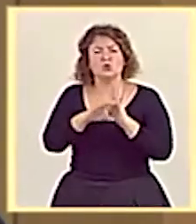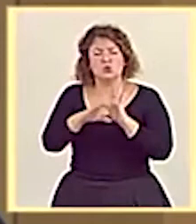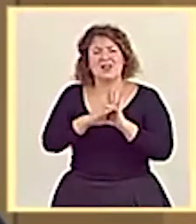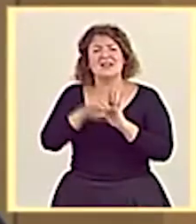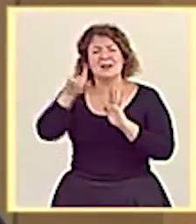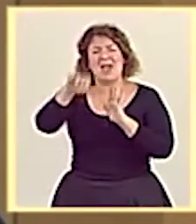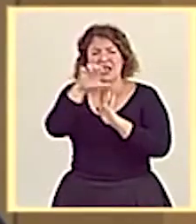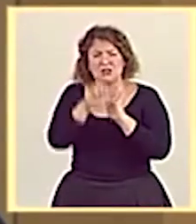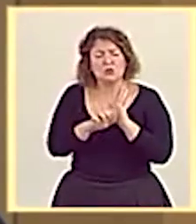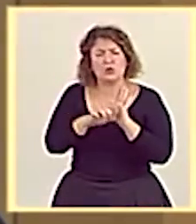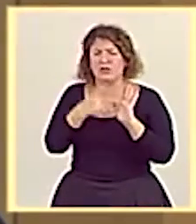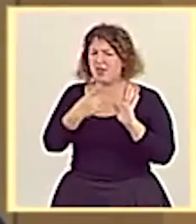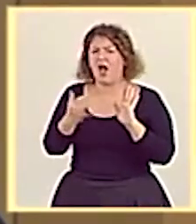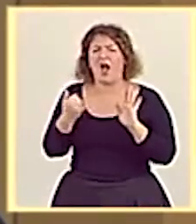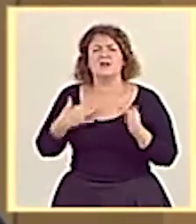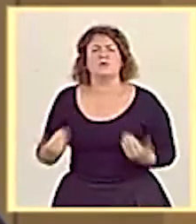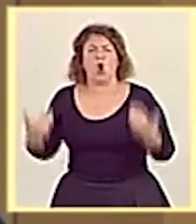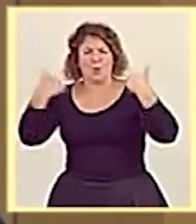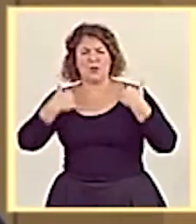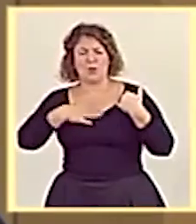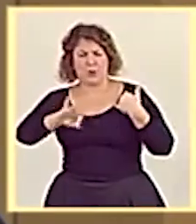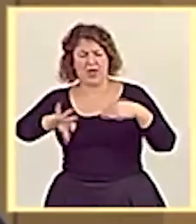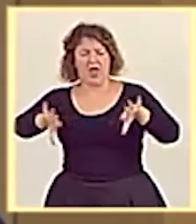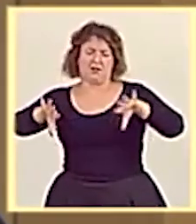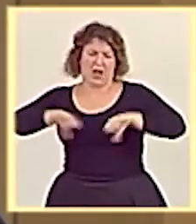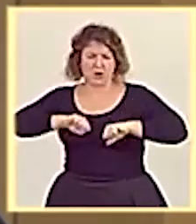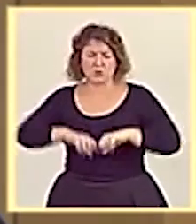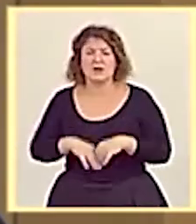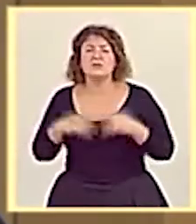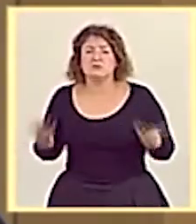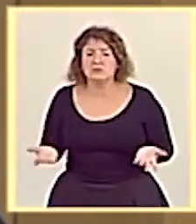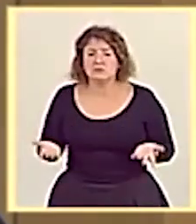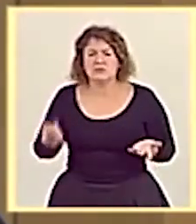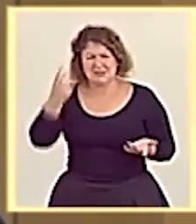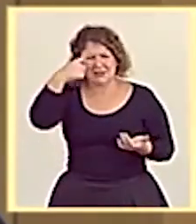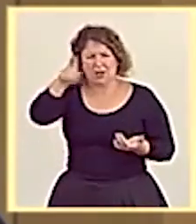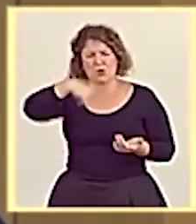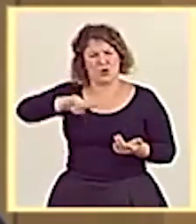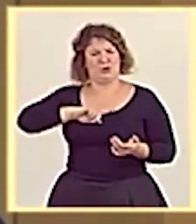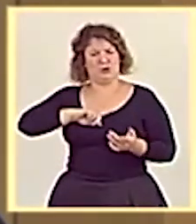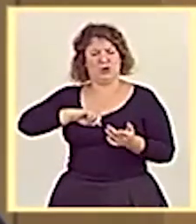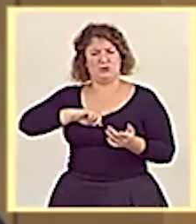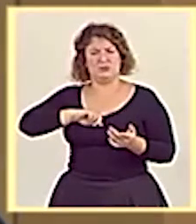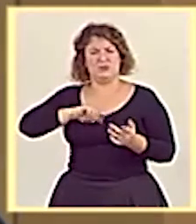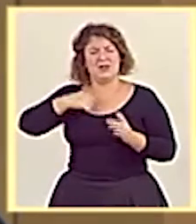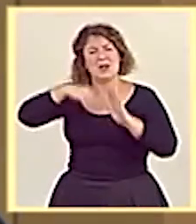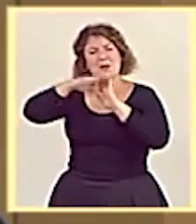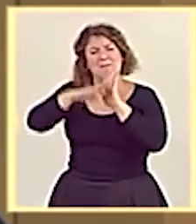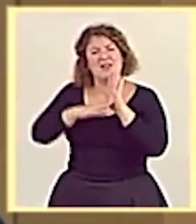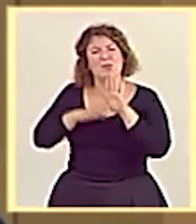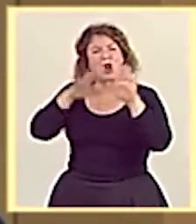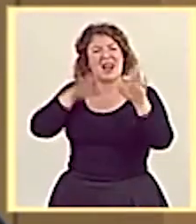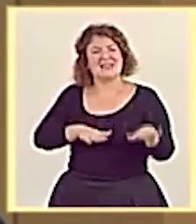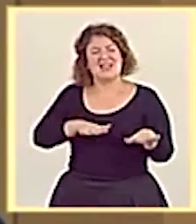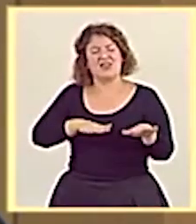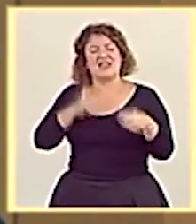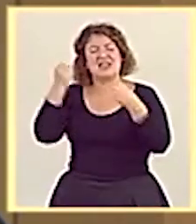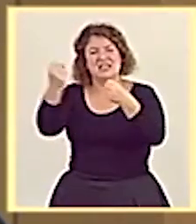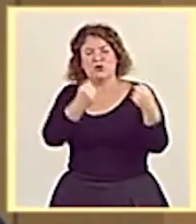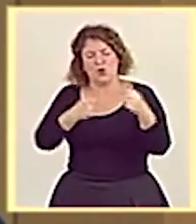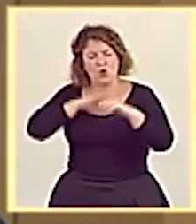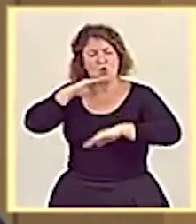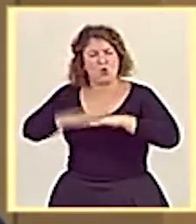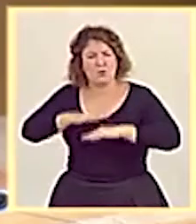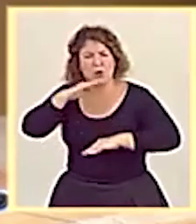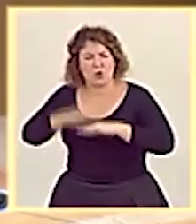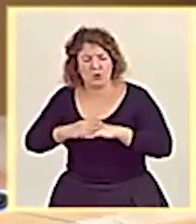estatutaria suficiente. Y porque ustedes saben que desarrollaremos esas competencias bajo los principios de lealtad institucional y